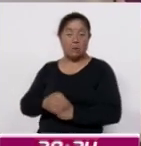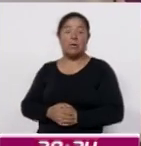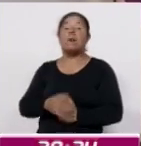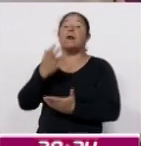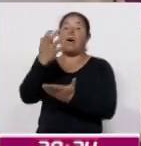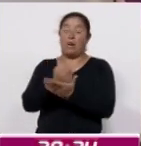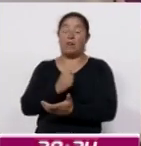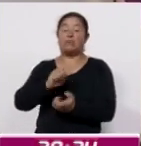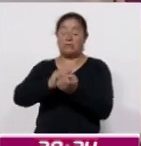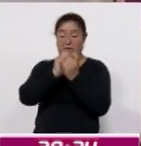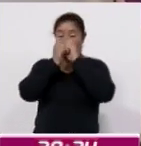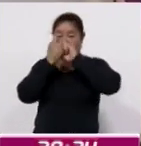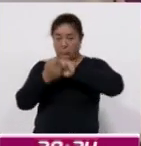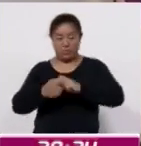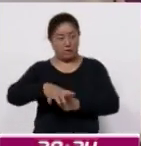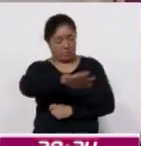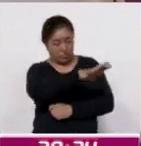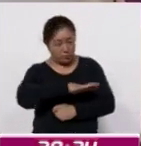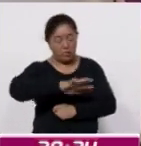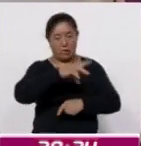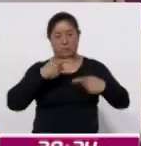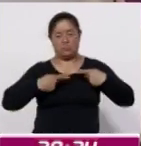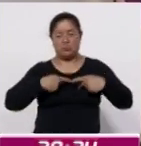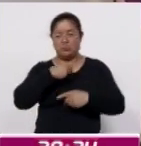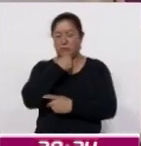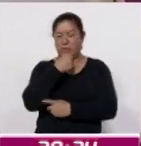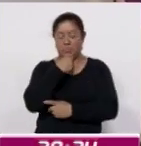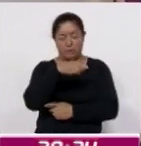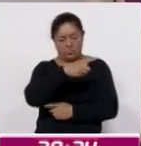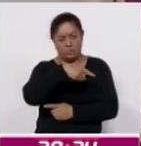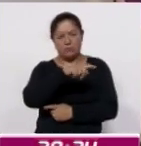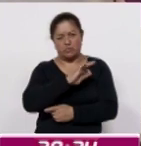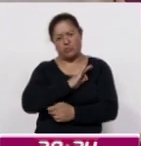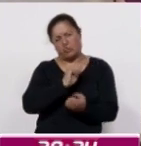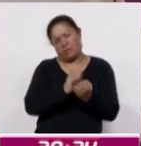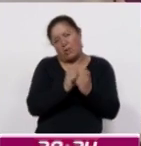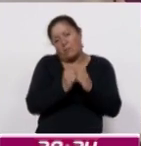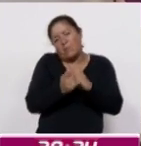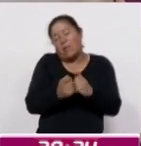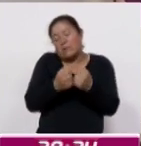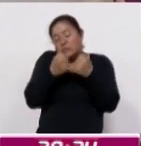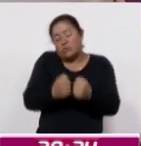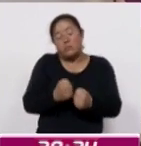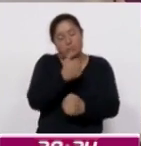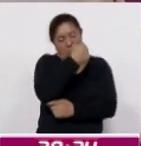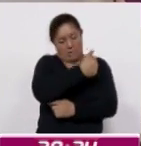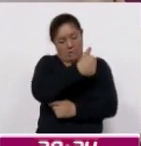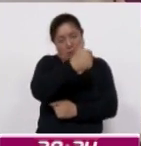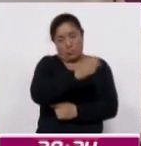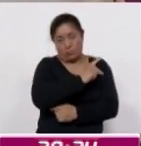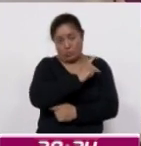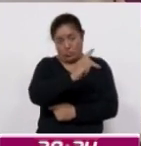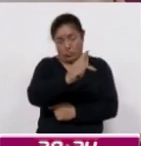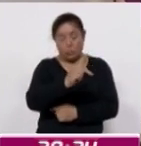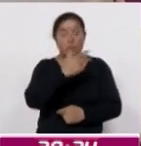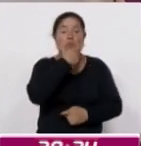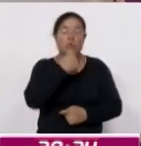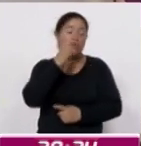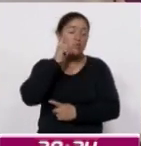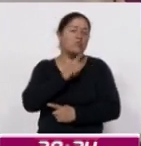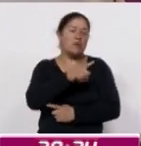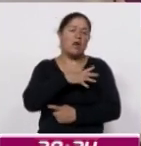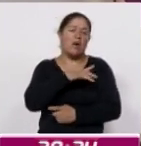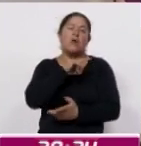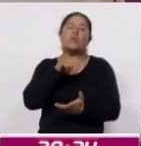logremos transformar la realidad de nuestras personas mayores, asegurando cada uno de ellos y ellas tengan un